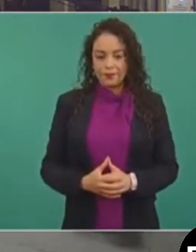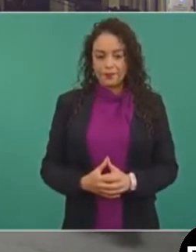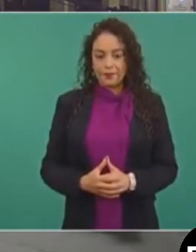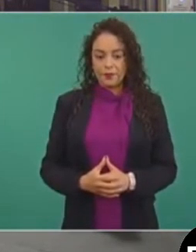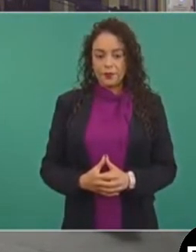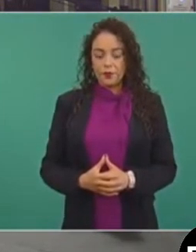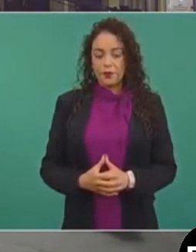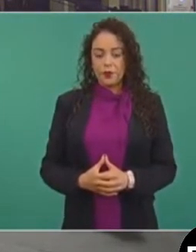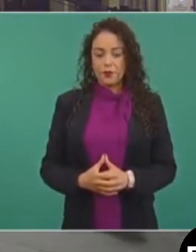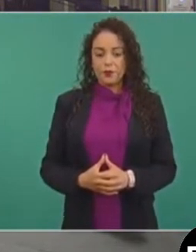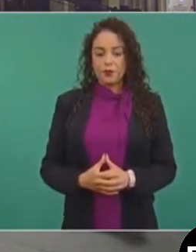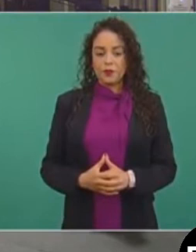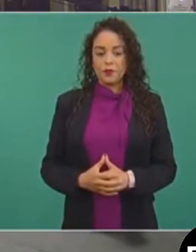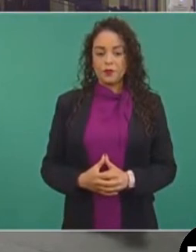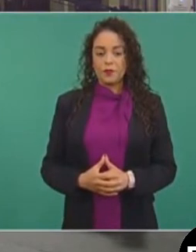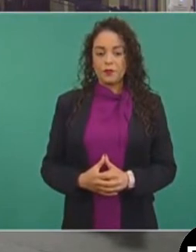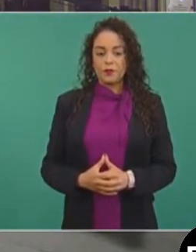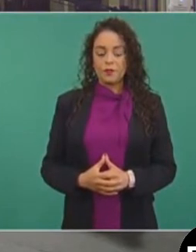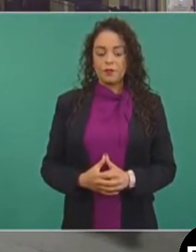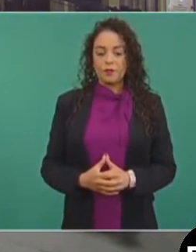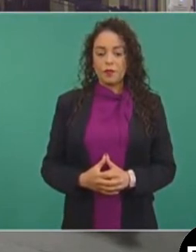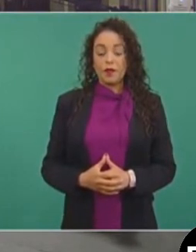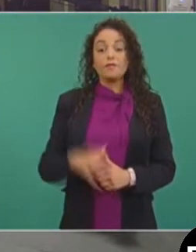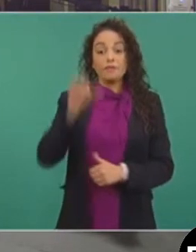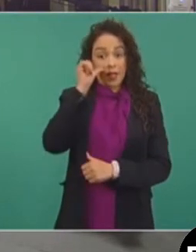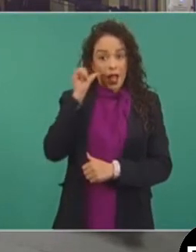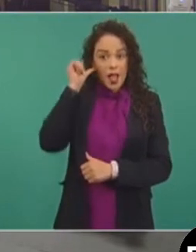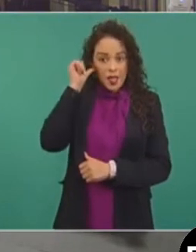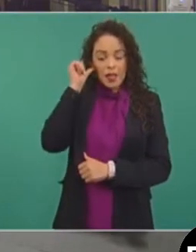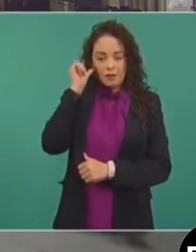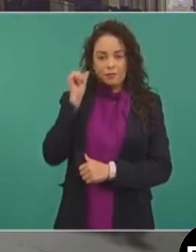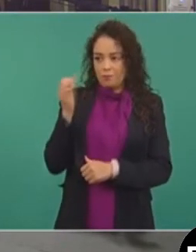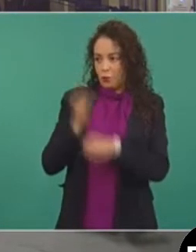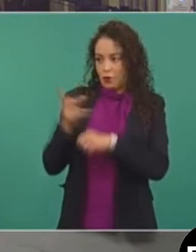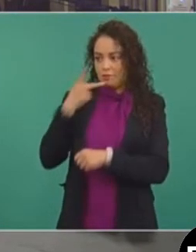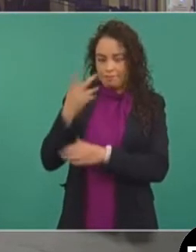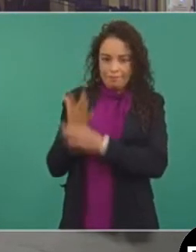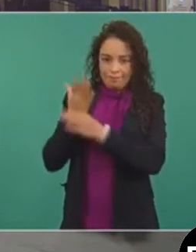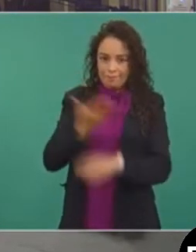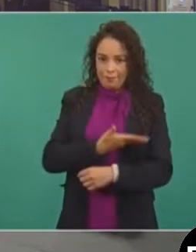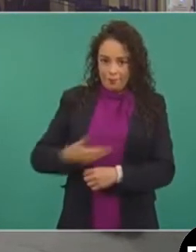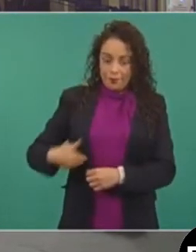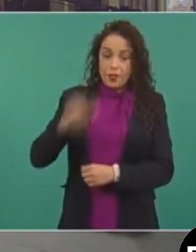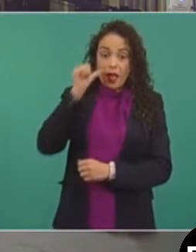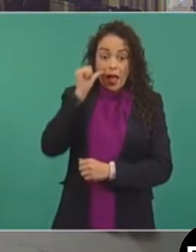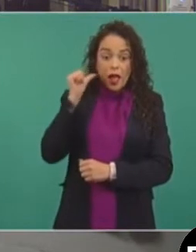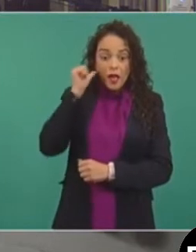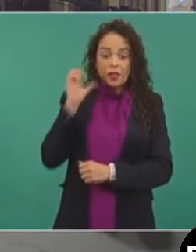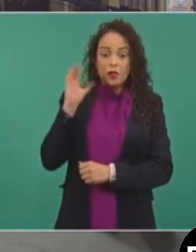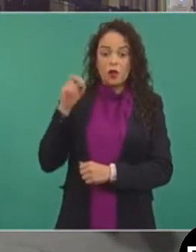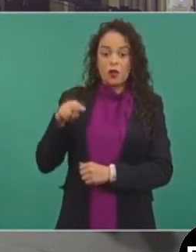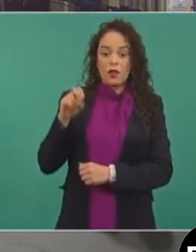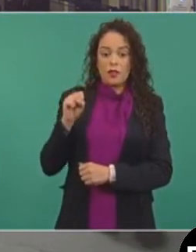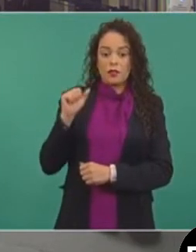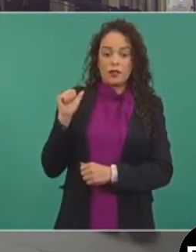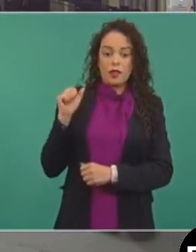acaba de informar el presidente, el día de ayer en el seno de la CONASAMI, que es la